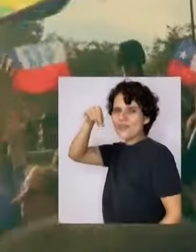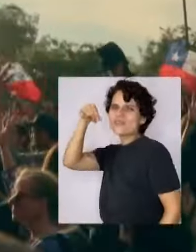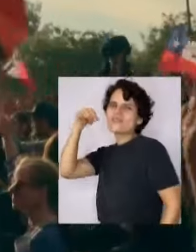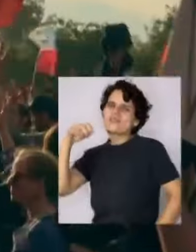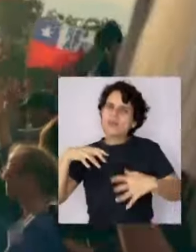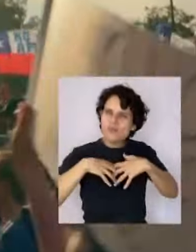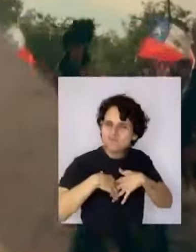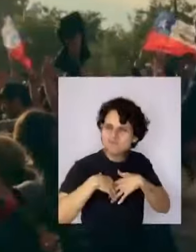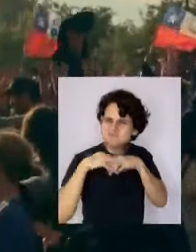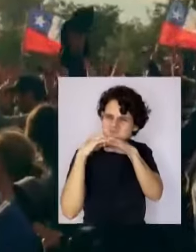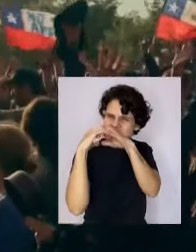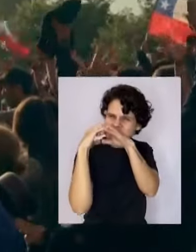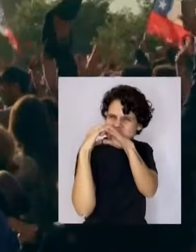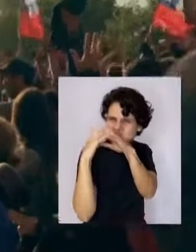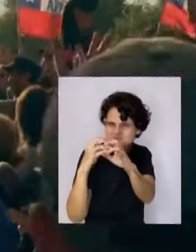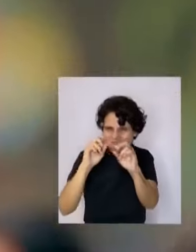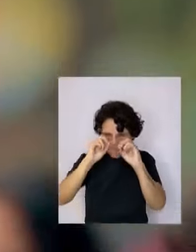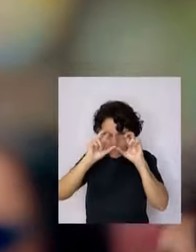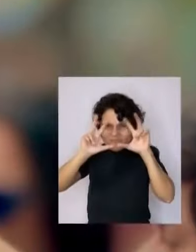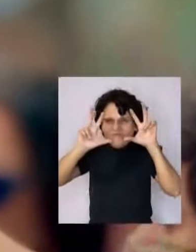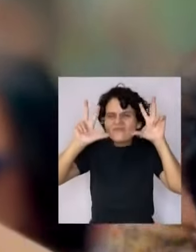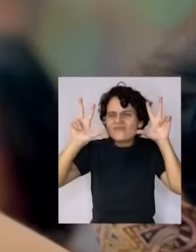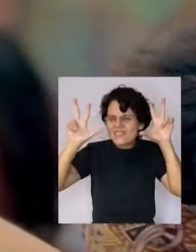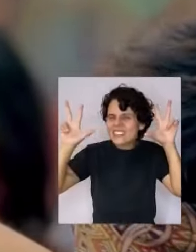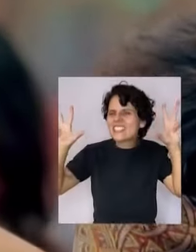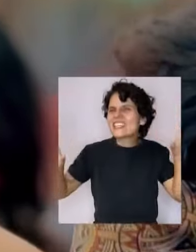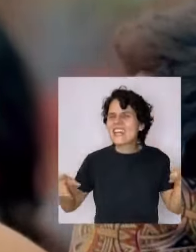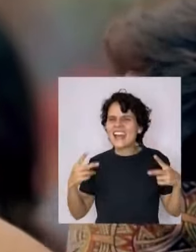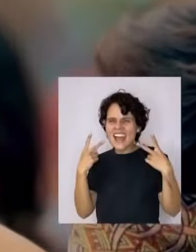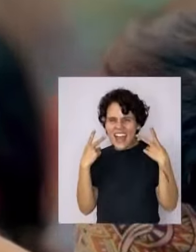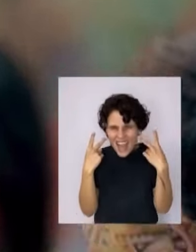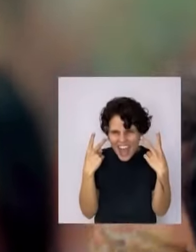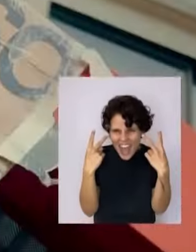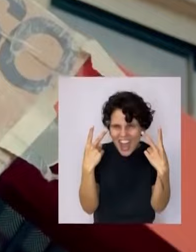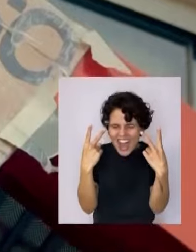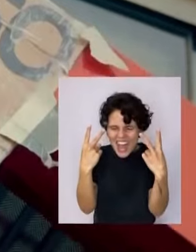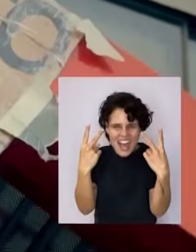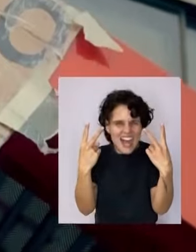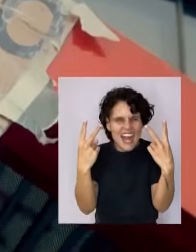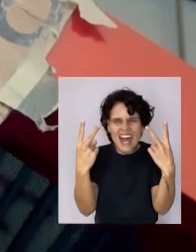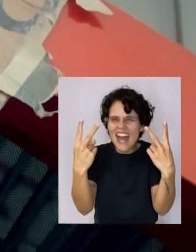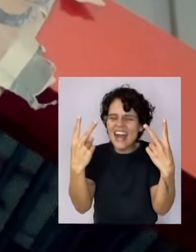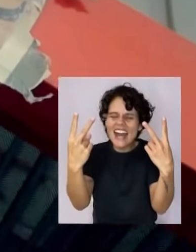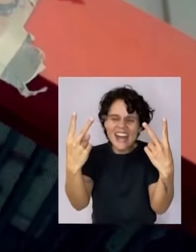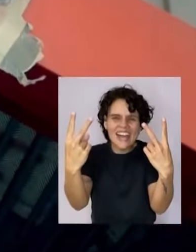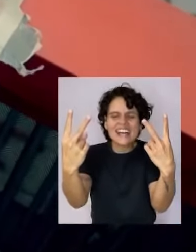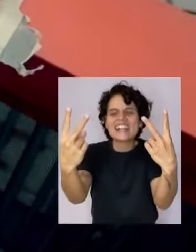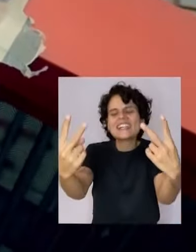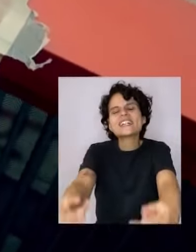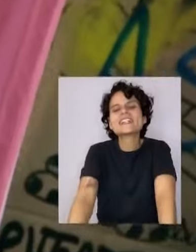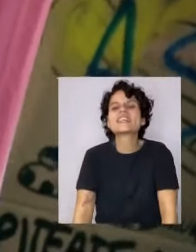despertar con fuerza y coraje.